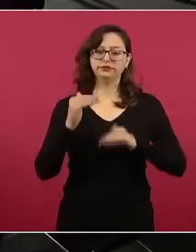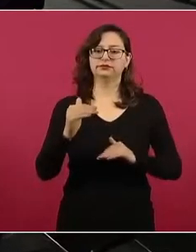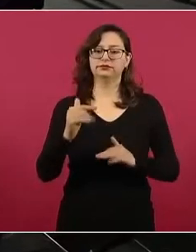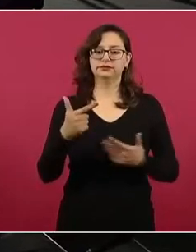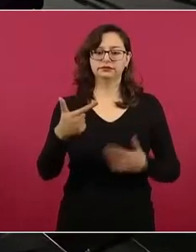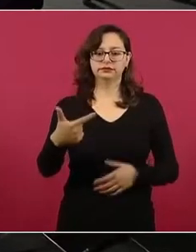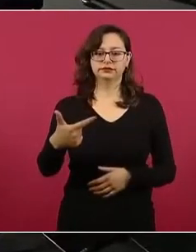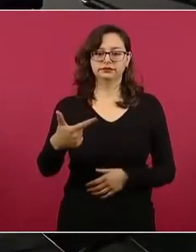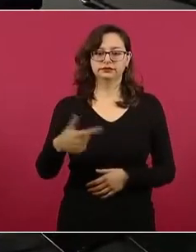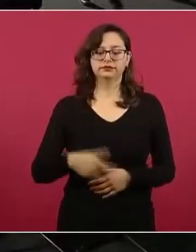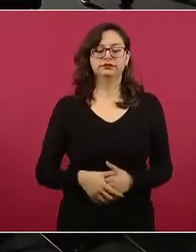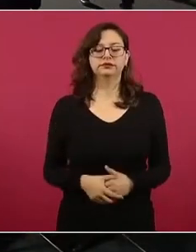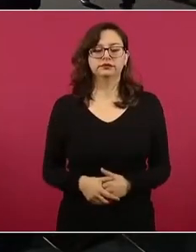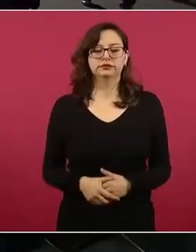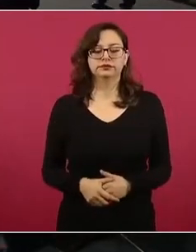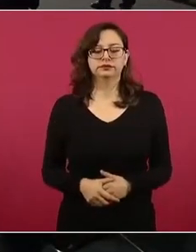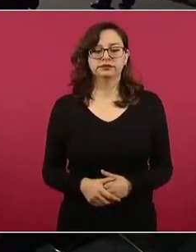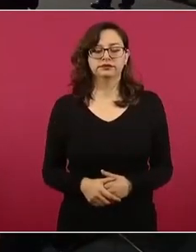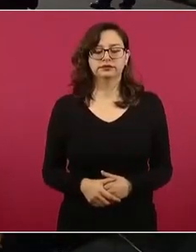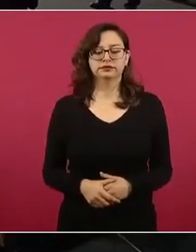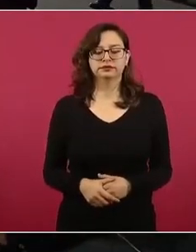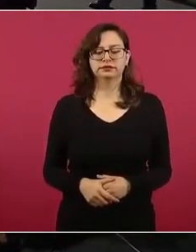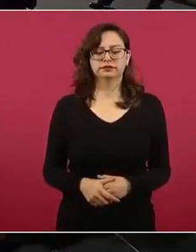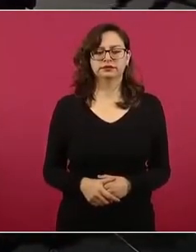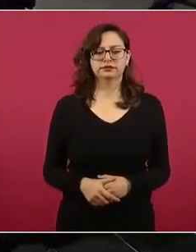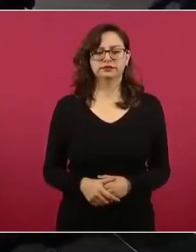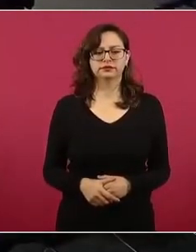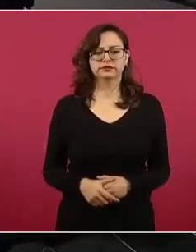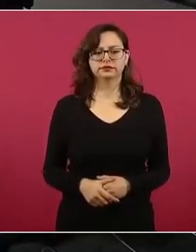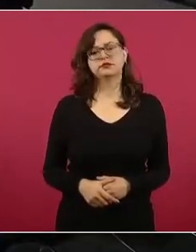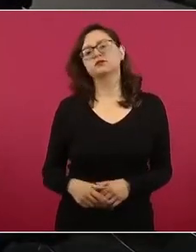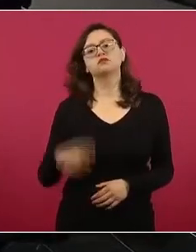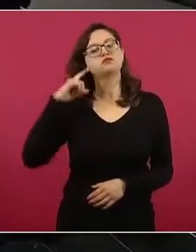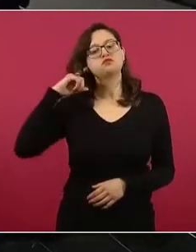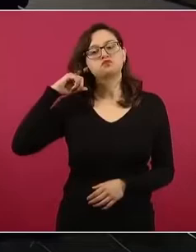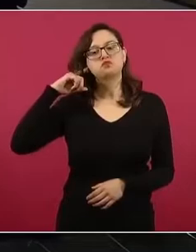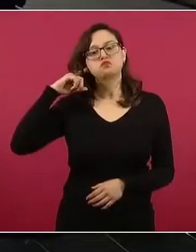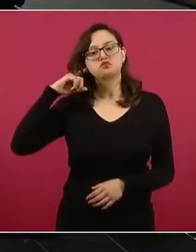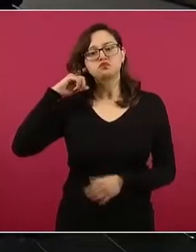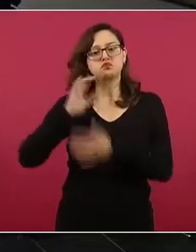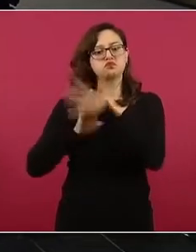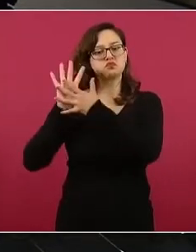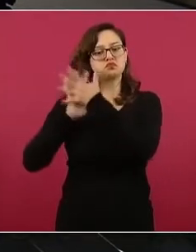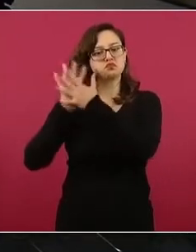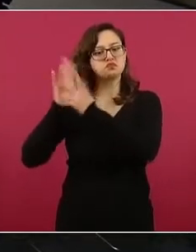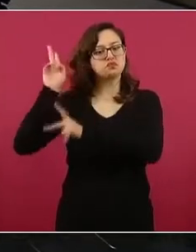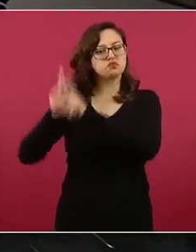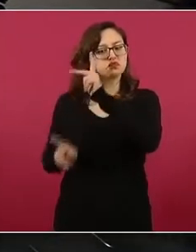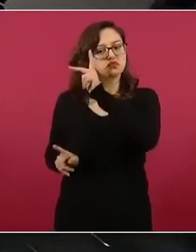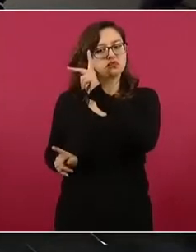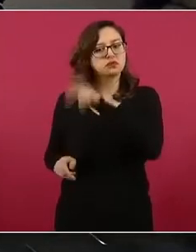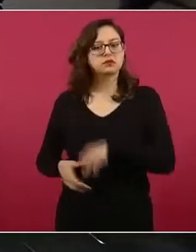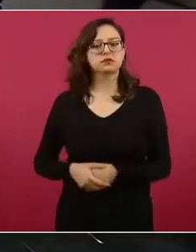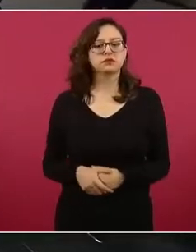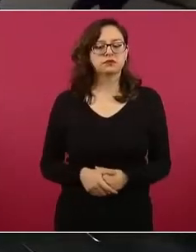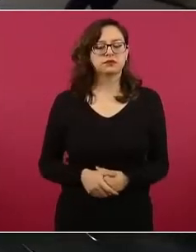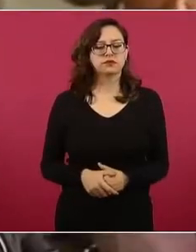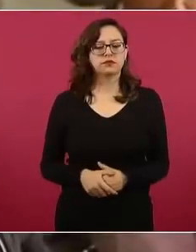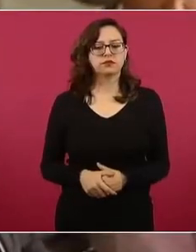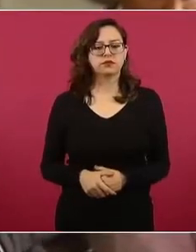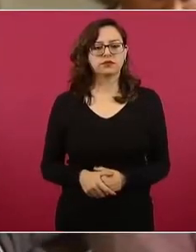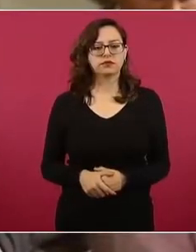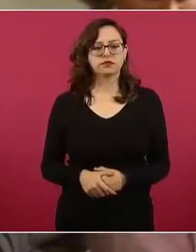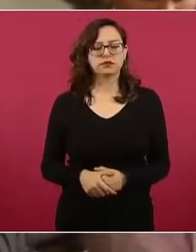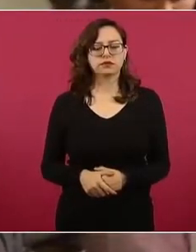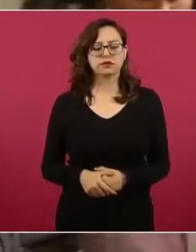Presidente, buenos días, Dalila Escobar de Atiempo.tv. Precisamente sobre este asunto de la reunión que también tuvo ayer con los empresarios, los